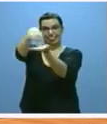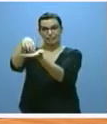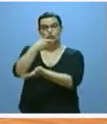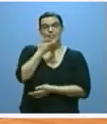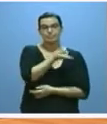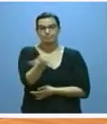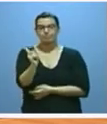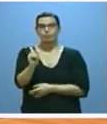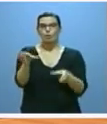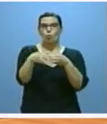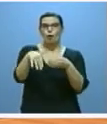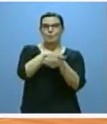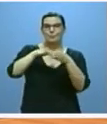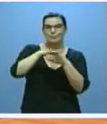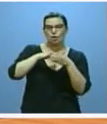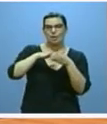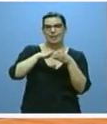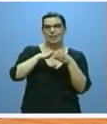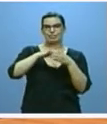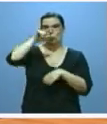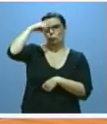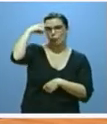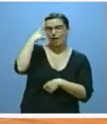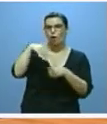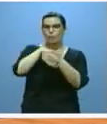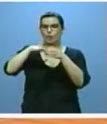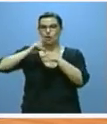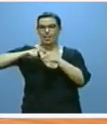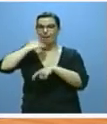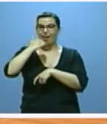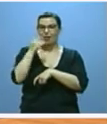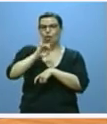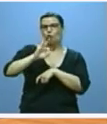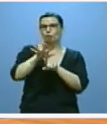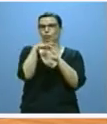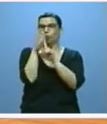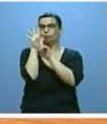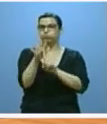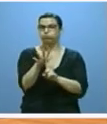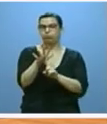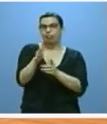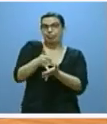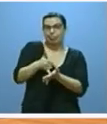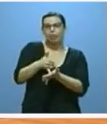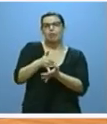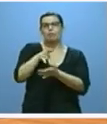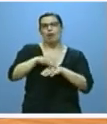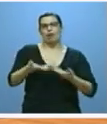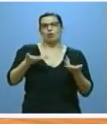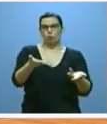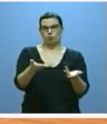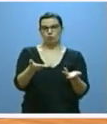de minorías étnicas y culturales o con alta situación de vulnerabilidad. Estos centros que denominamos